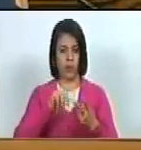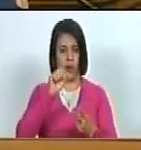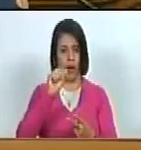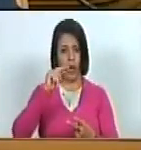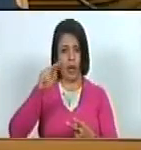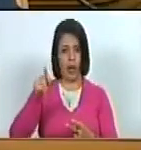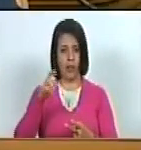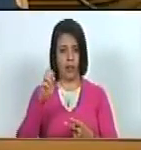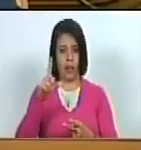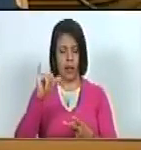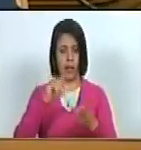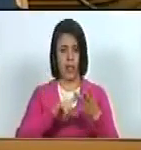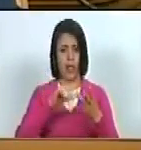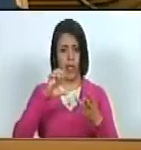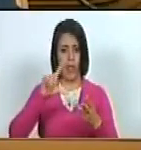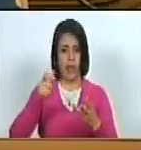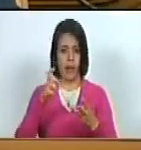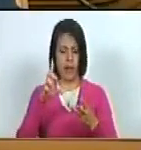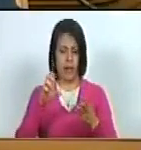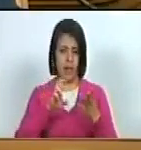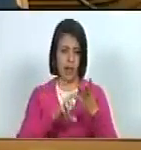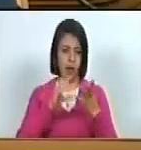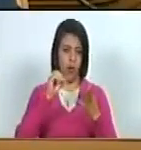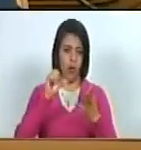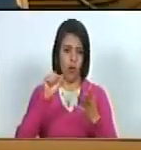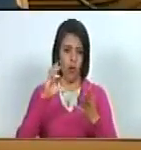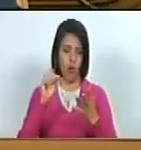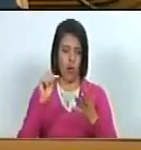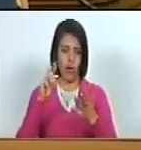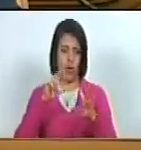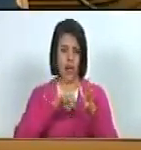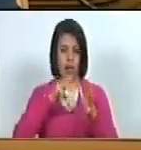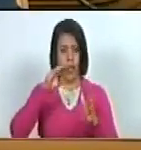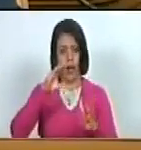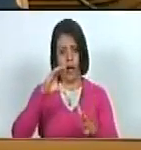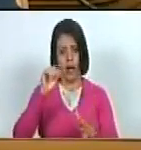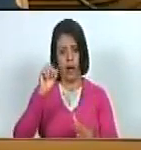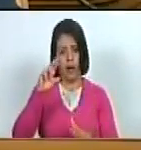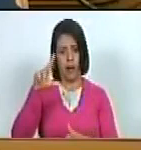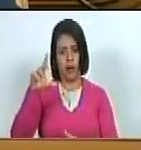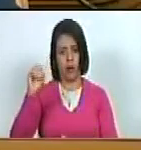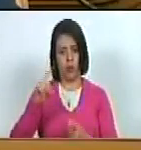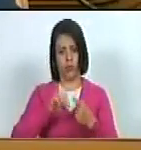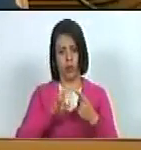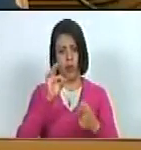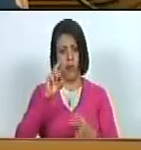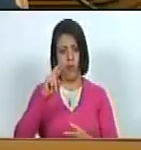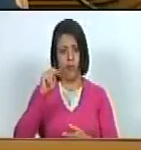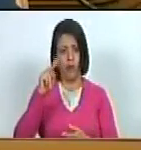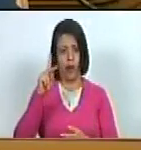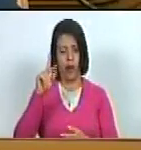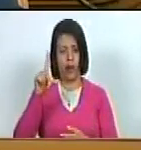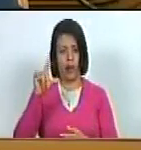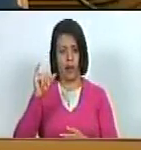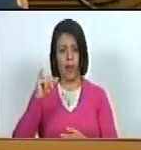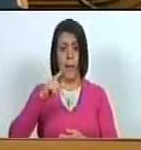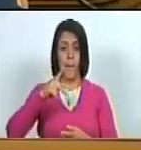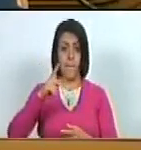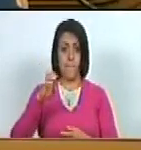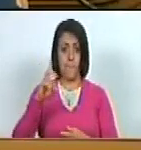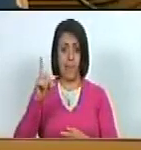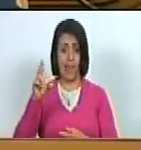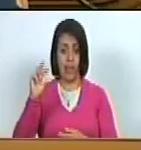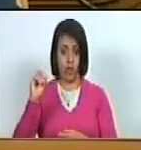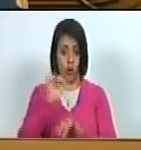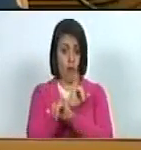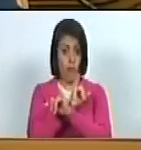Mayo, Eglés Sánchez, Oscar Figuera, Carlos Melo, Franklin Rondón y Pedro Infante. Finalizar